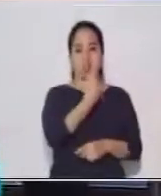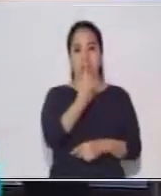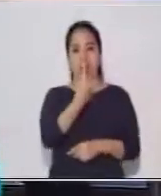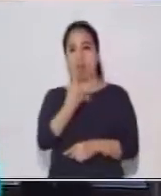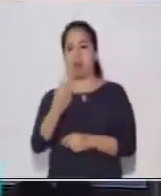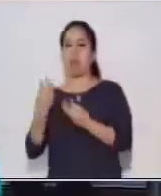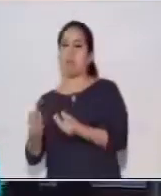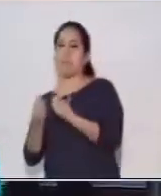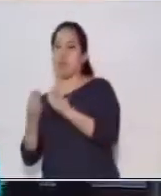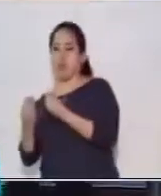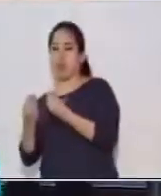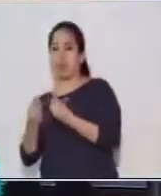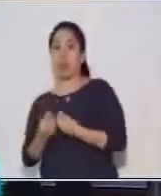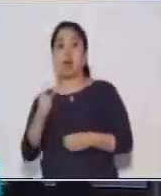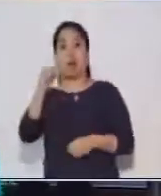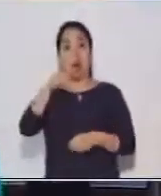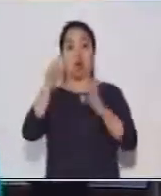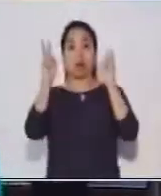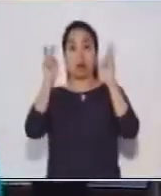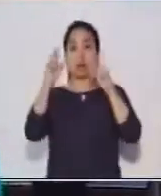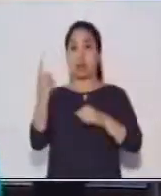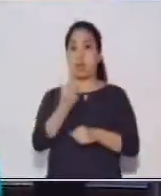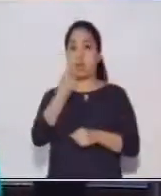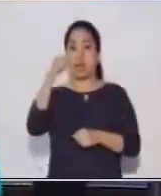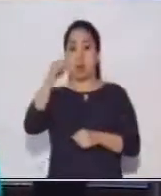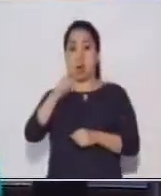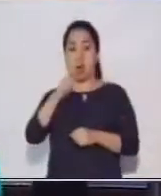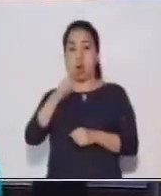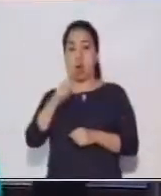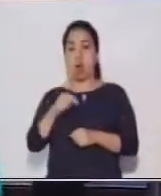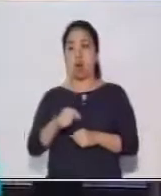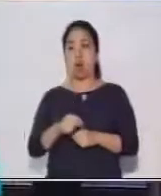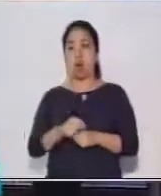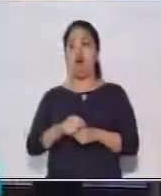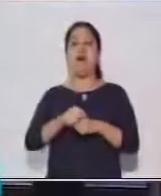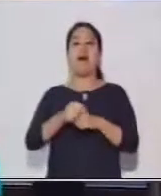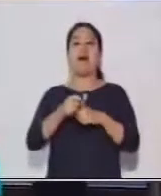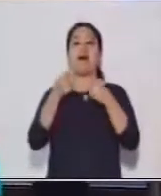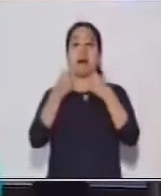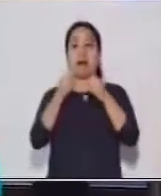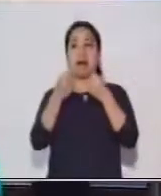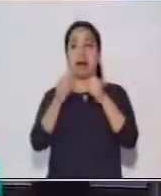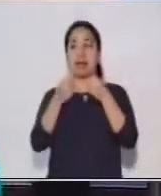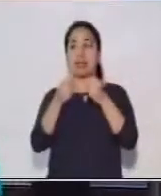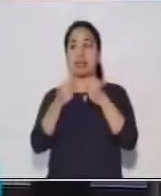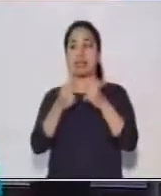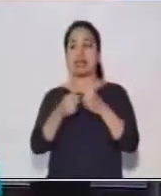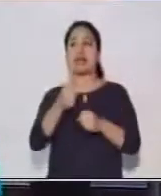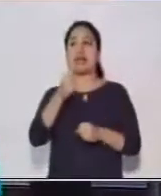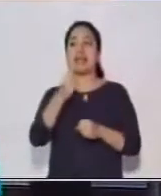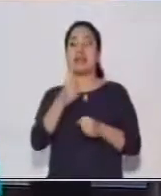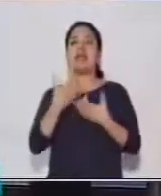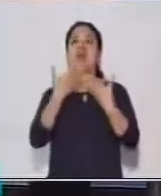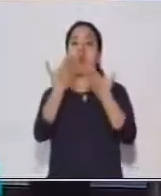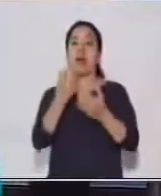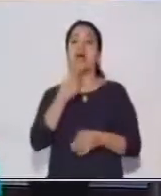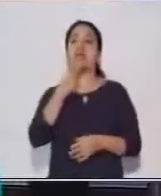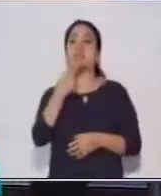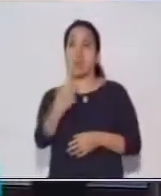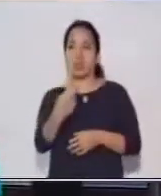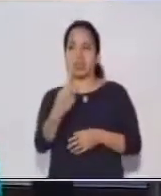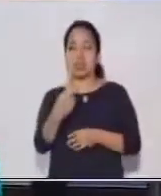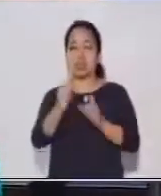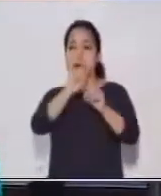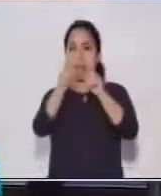tema principal del día de hoy es formulación de respuestas a preguntas literales.